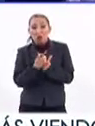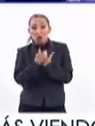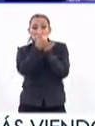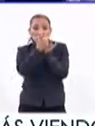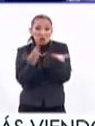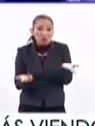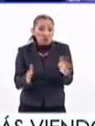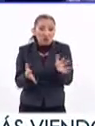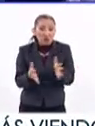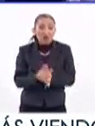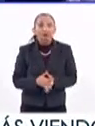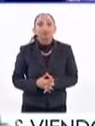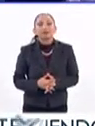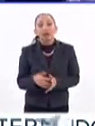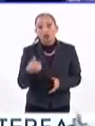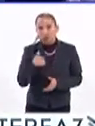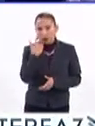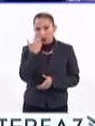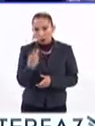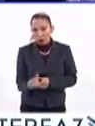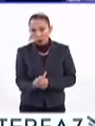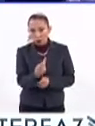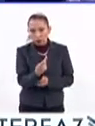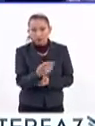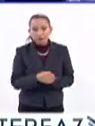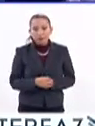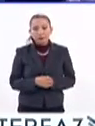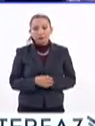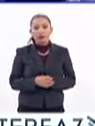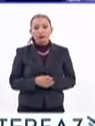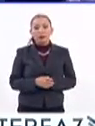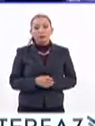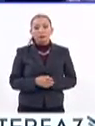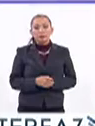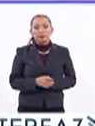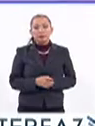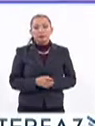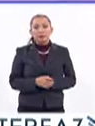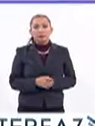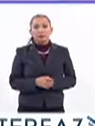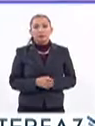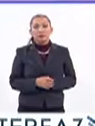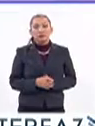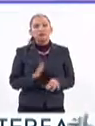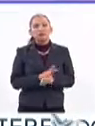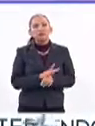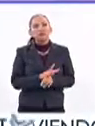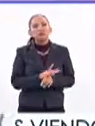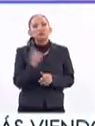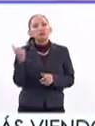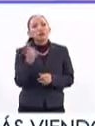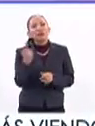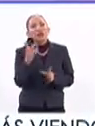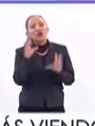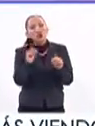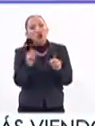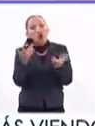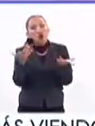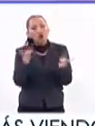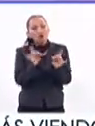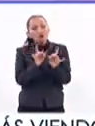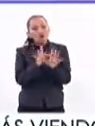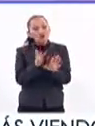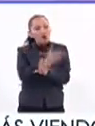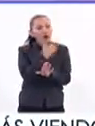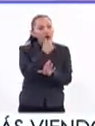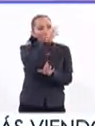nos decías. Y, bueno, yo quisiera preguntarte, ¿por qué no se atiende la causa, por